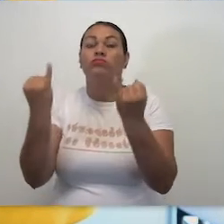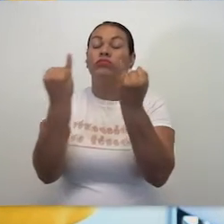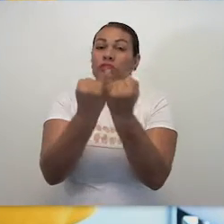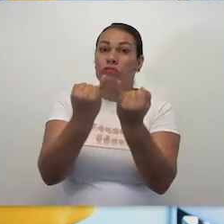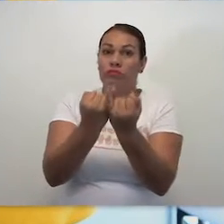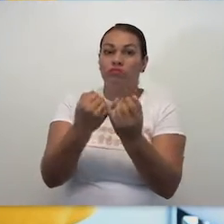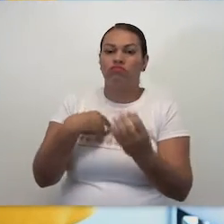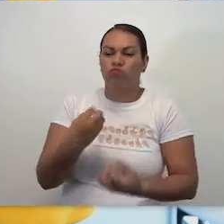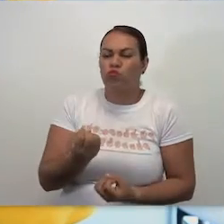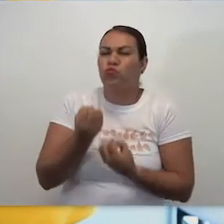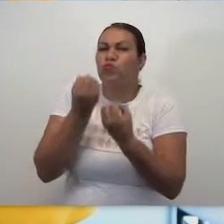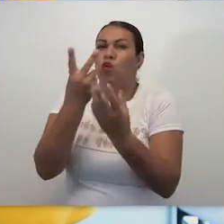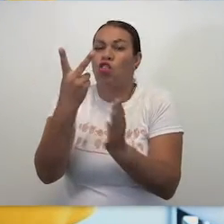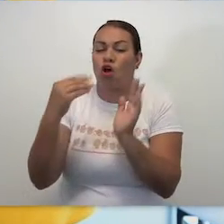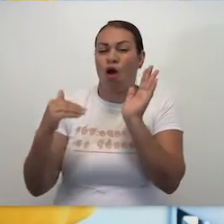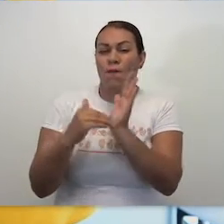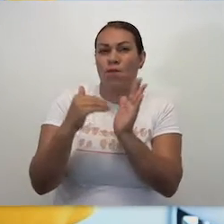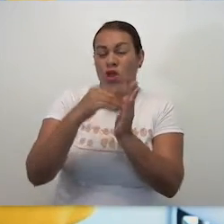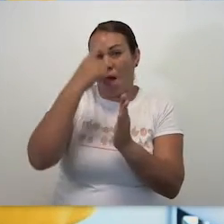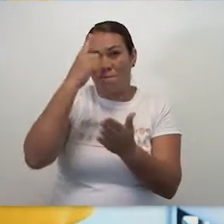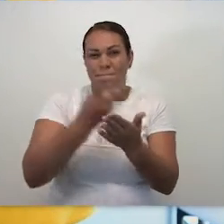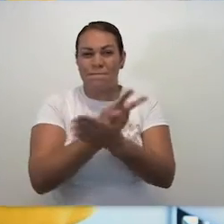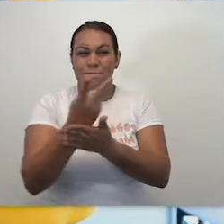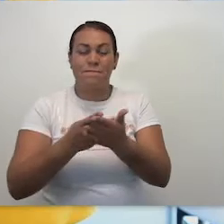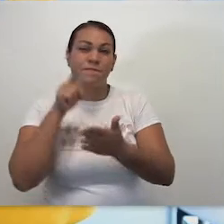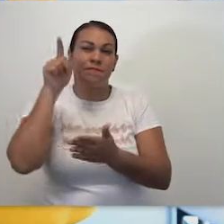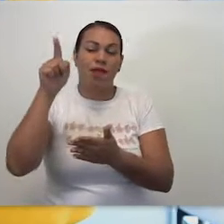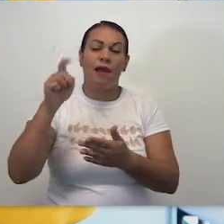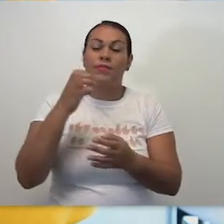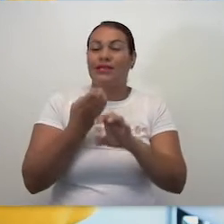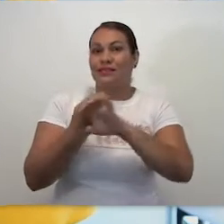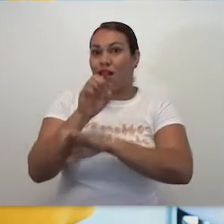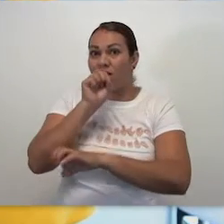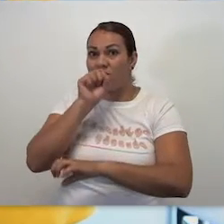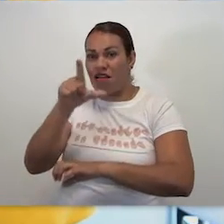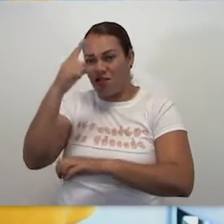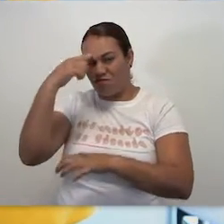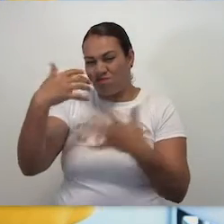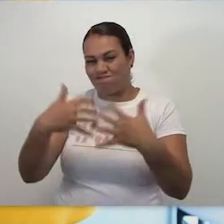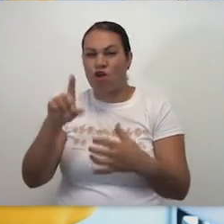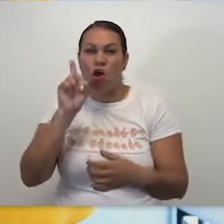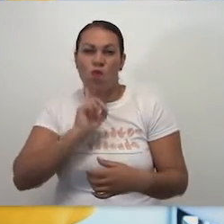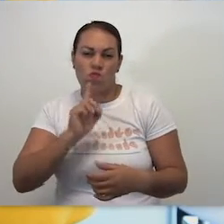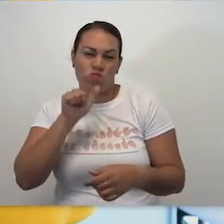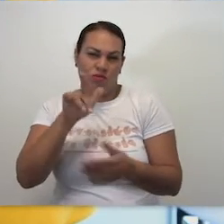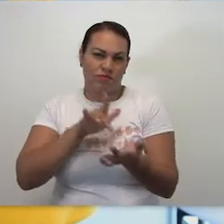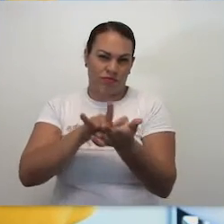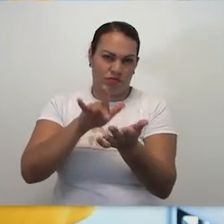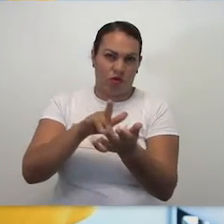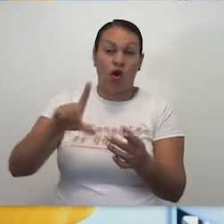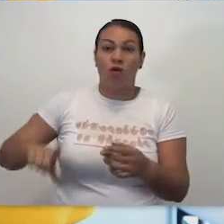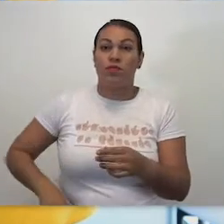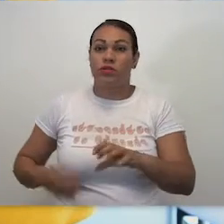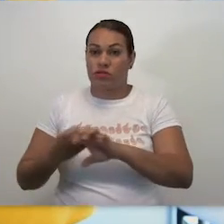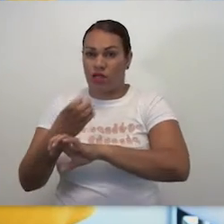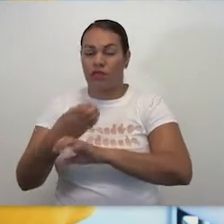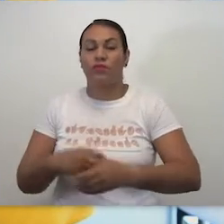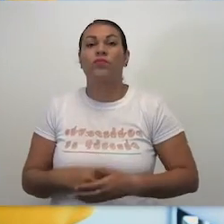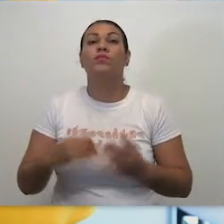Apoyos Alimentarios. También aportamos 2 millones de pesos al Programa Productivo de Mujeres del Gobierno del